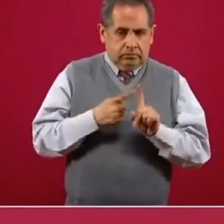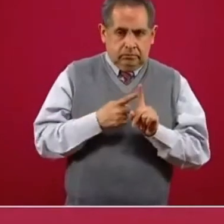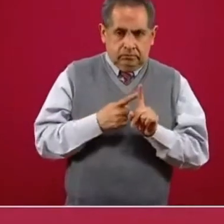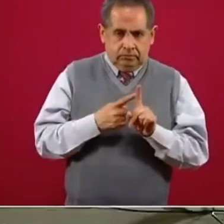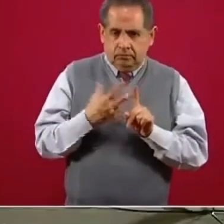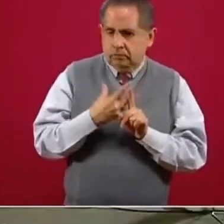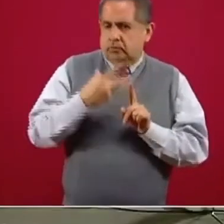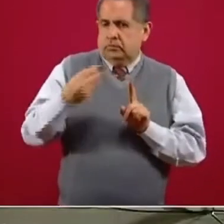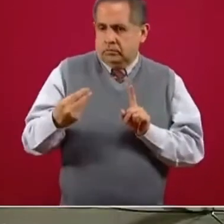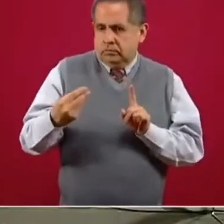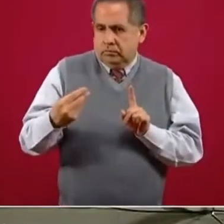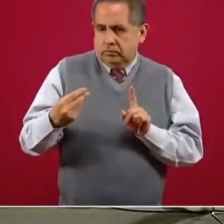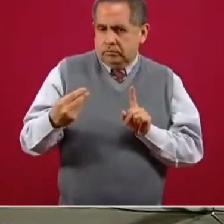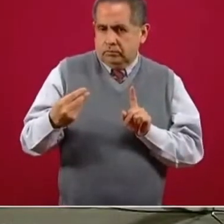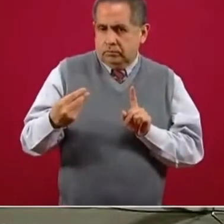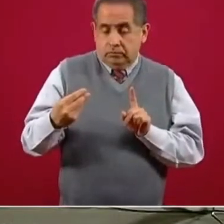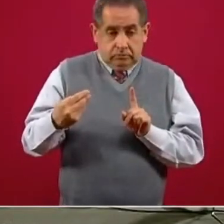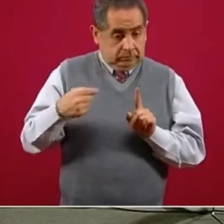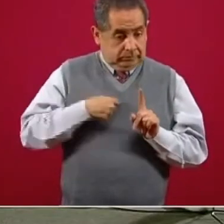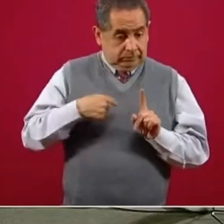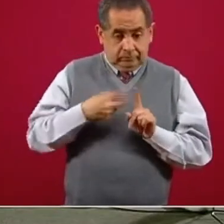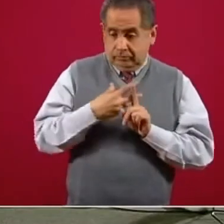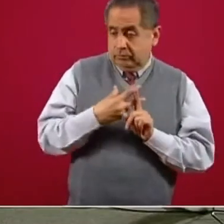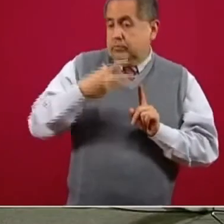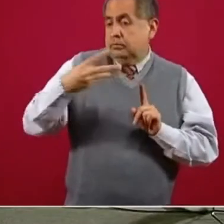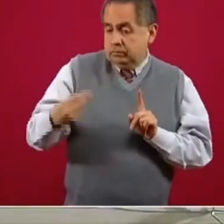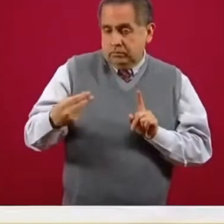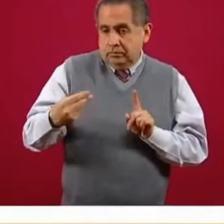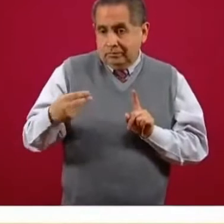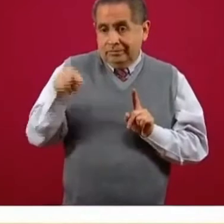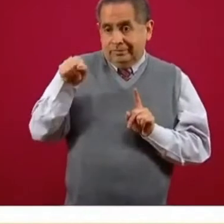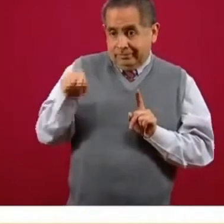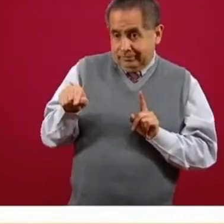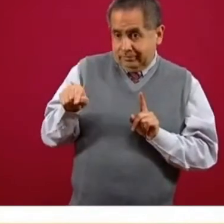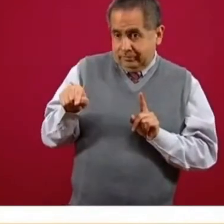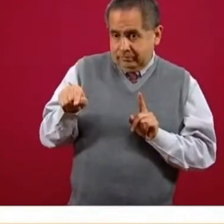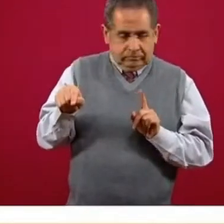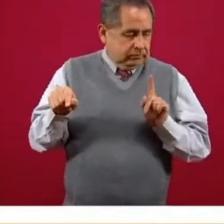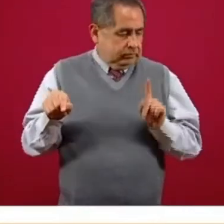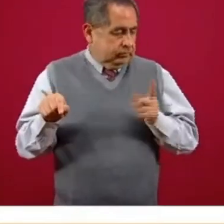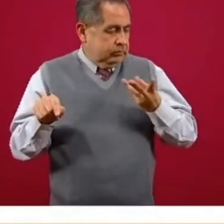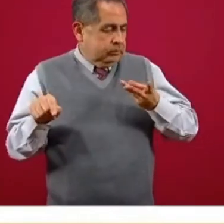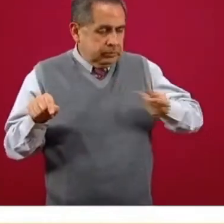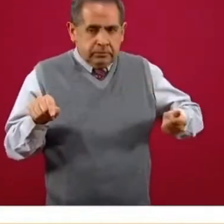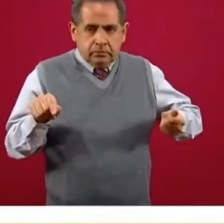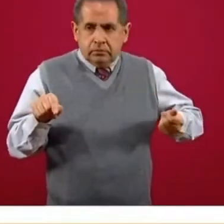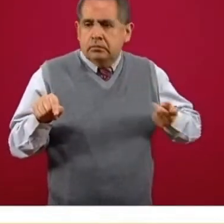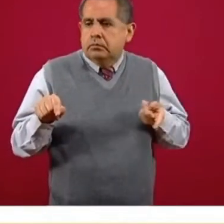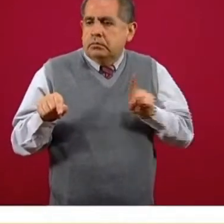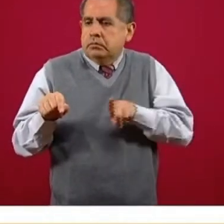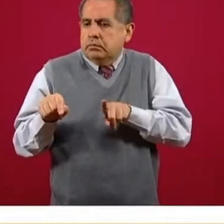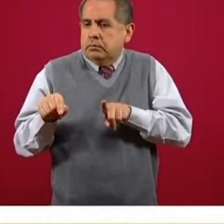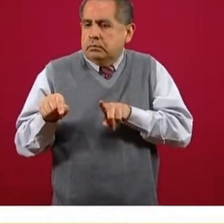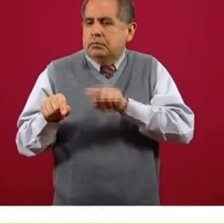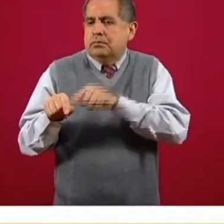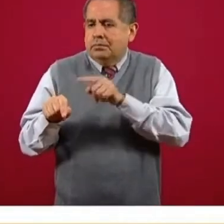contagia a otra persona, de modo que cuando la persona que contagió resuelve la enfermedad, reemplazó por